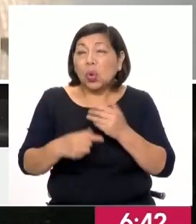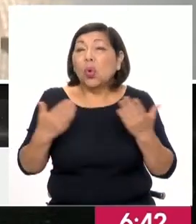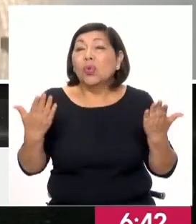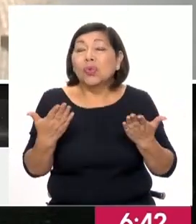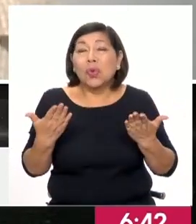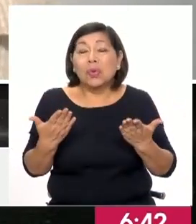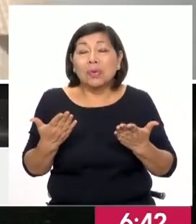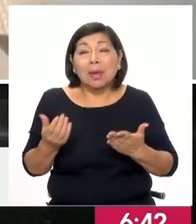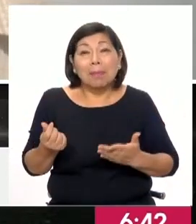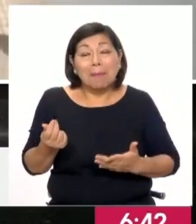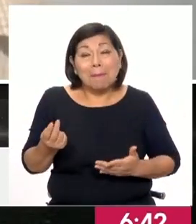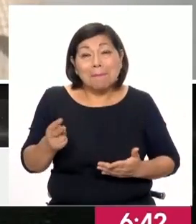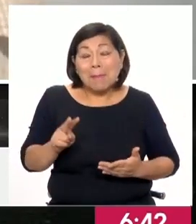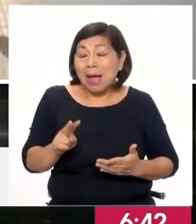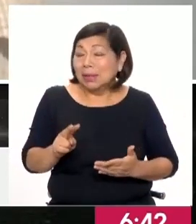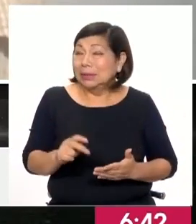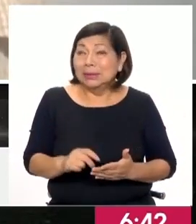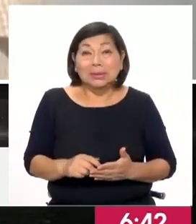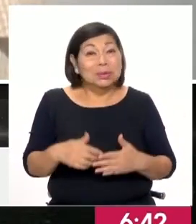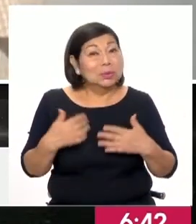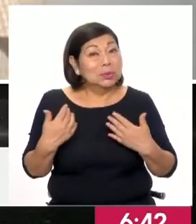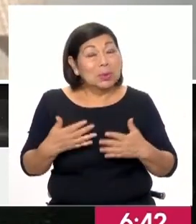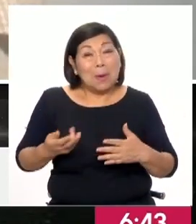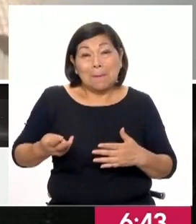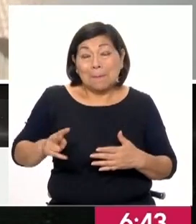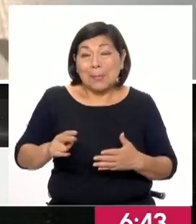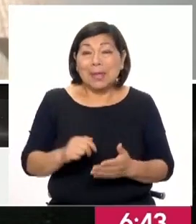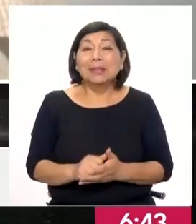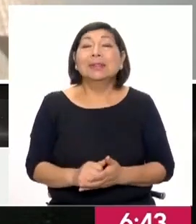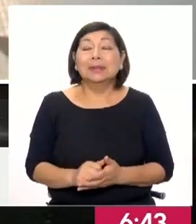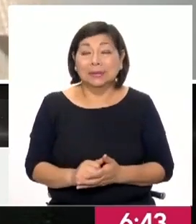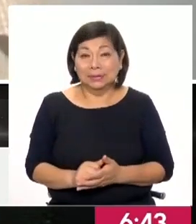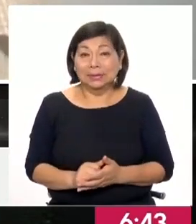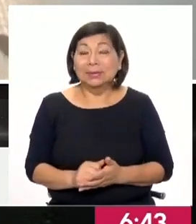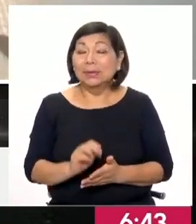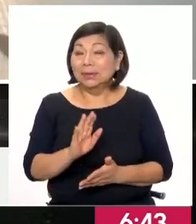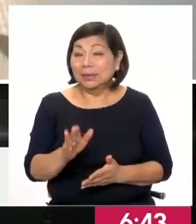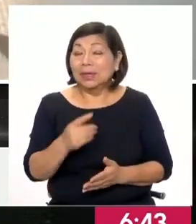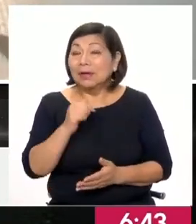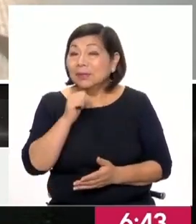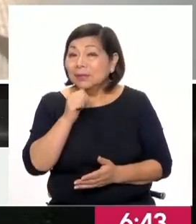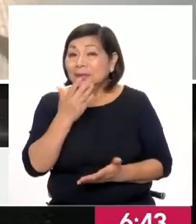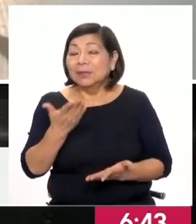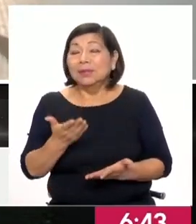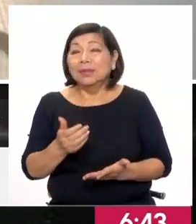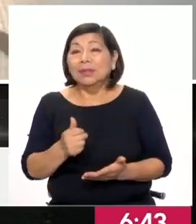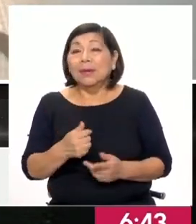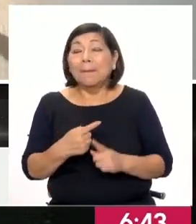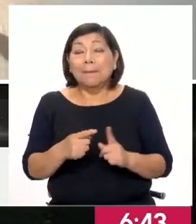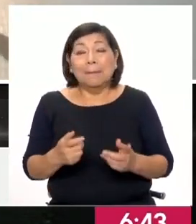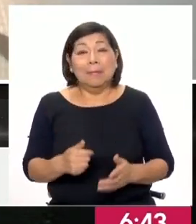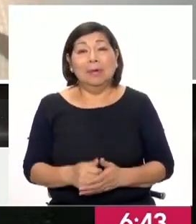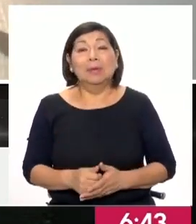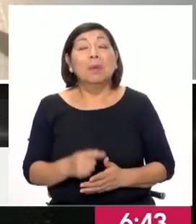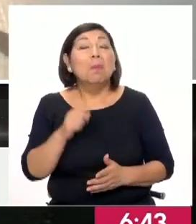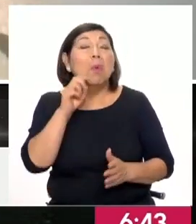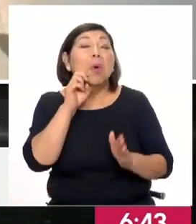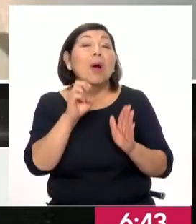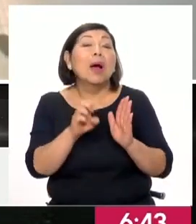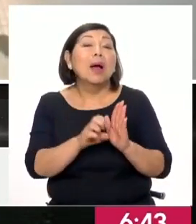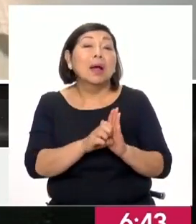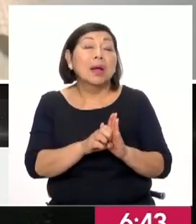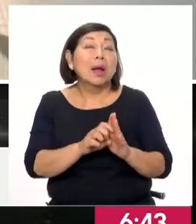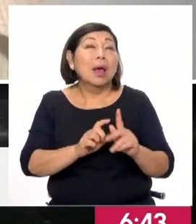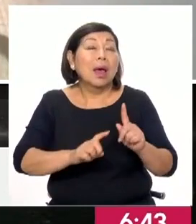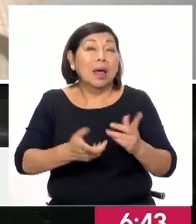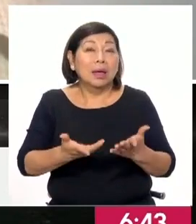presión al alza de alimentos ha sido mucho mayor, ¿no? mayor, claro. Debido justamente a la falta de abastecimiento. Entonces, por ejemplo, algo